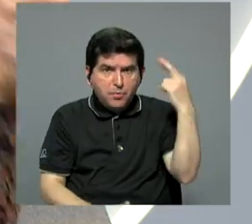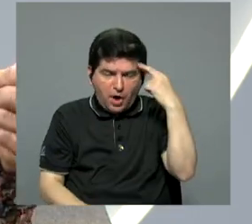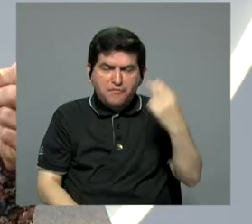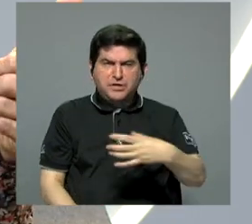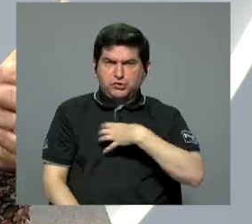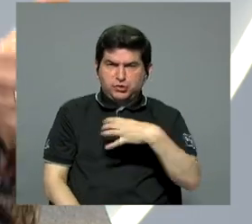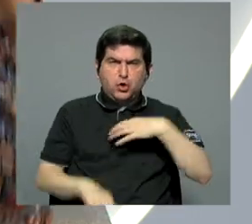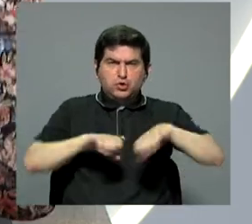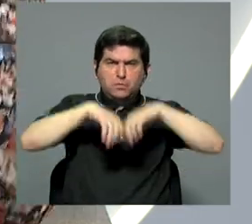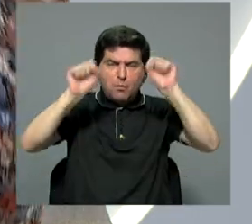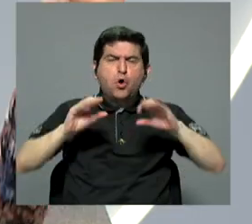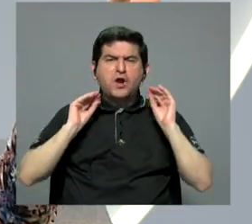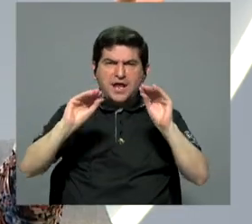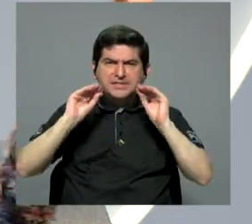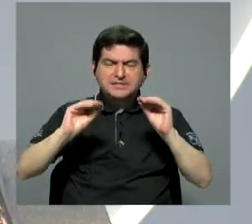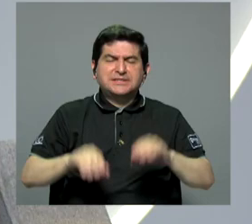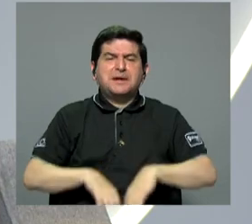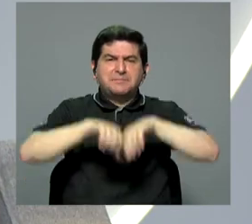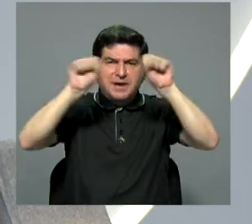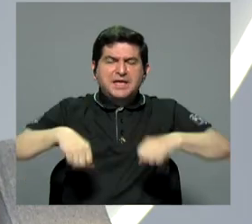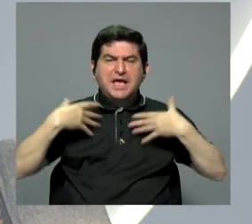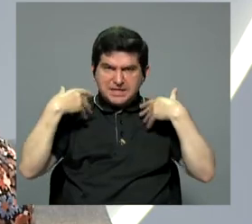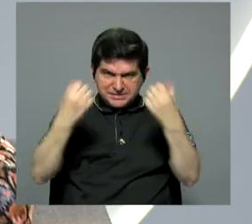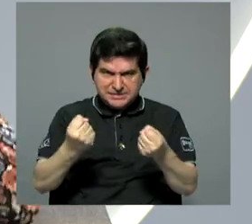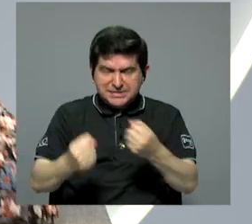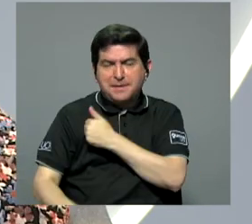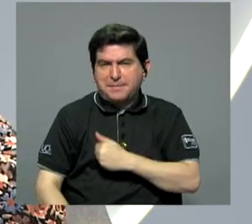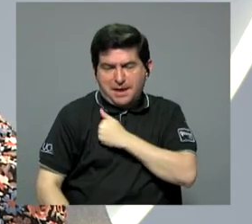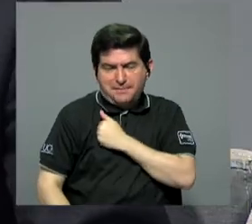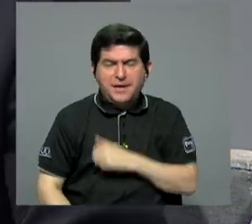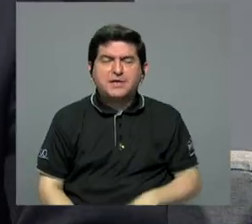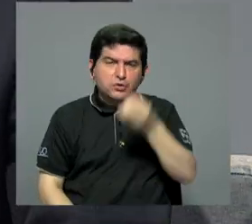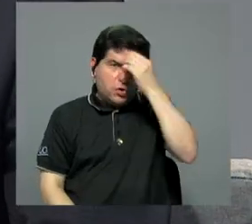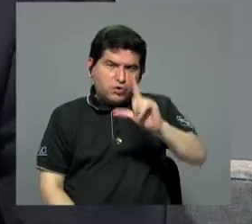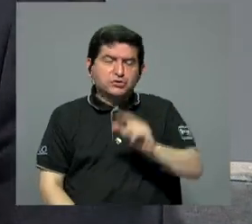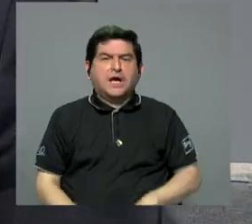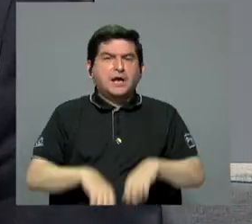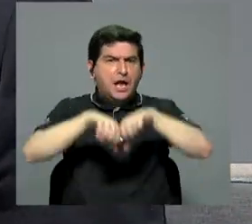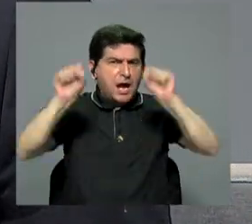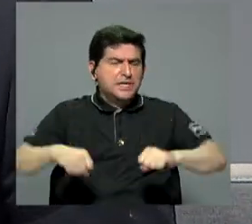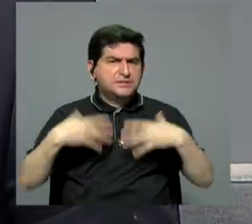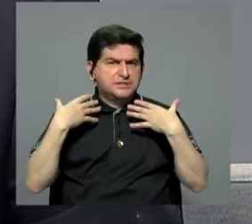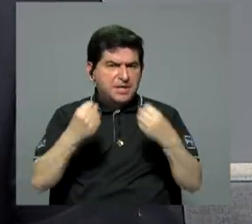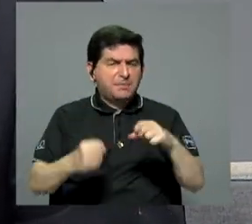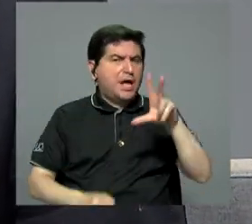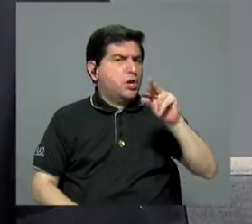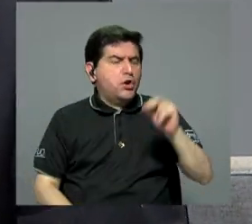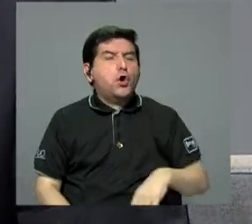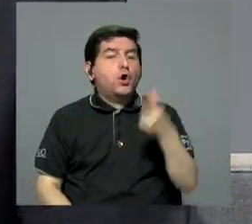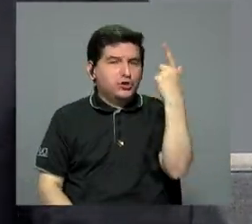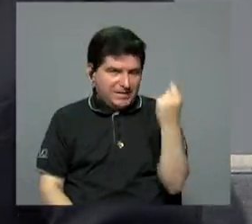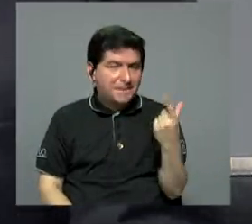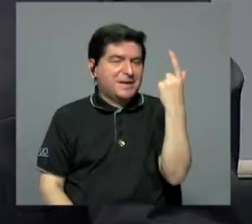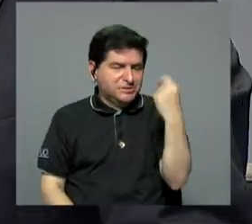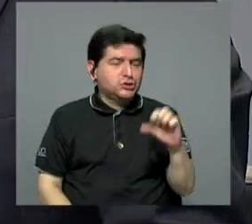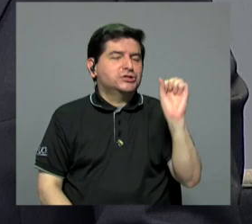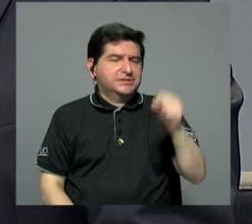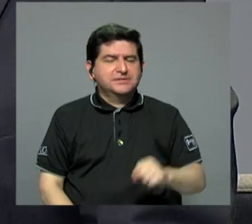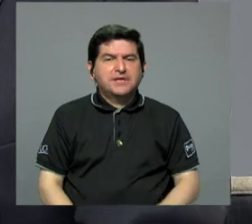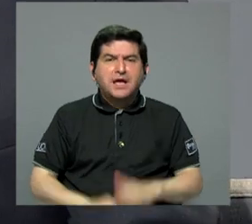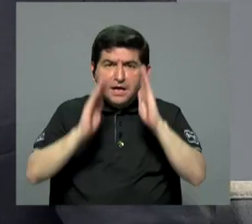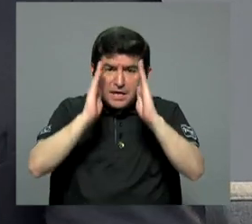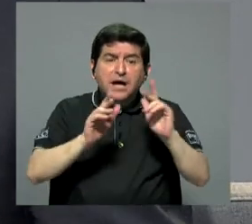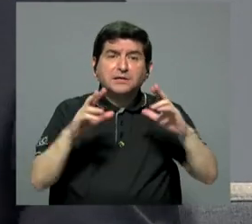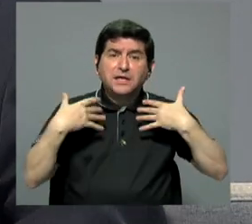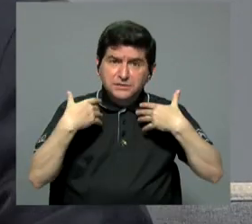reclamo por el sistema educativo y el sistema de salud. Perdón, don Oscar. El sistema de salud, no, el sistema de pensiones. También. Sí. Y de